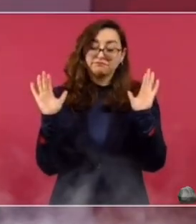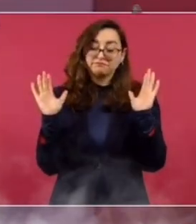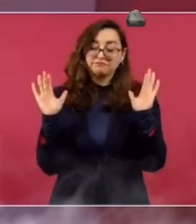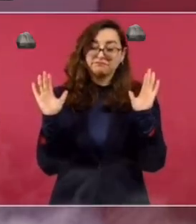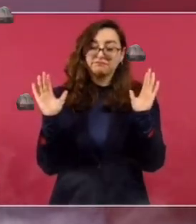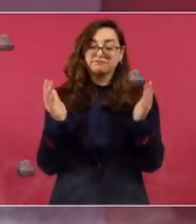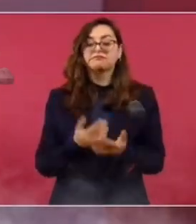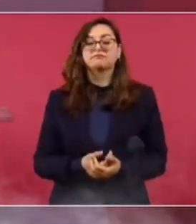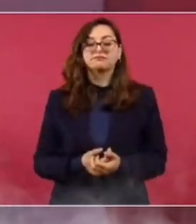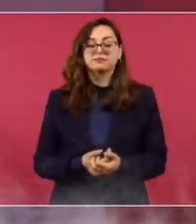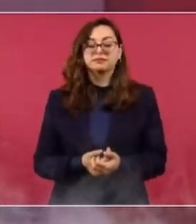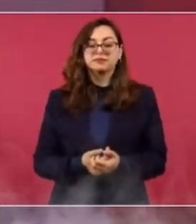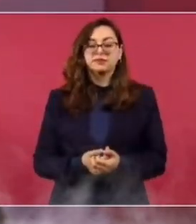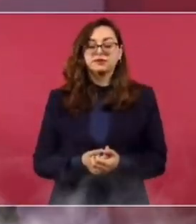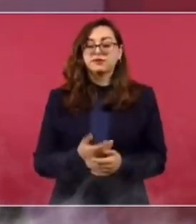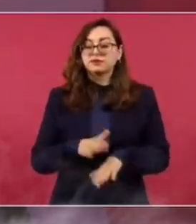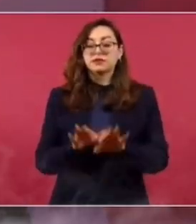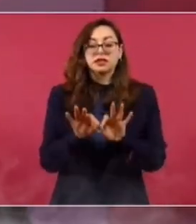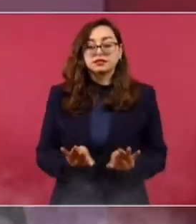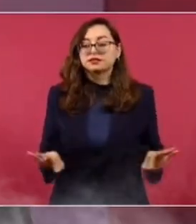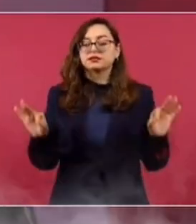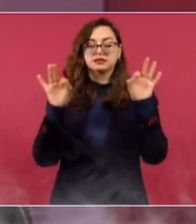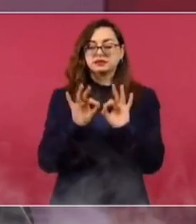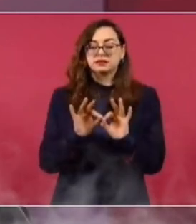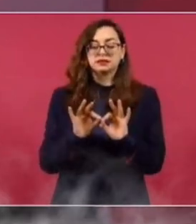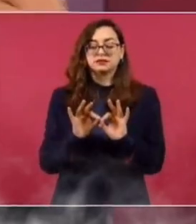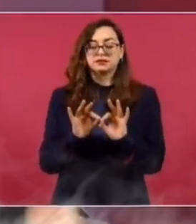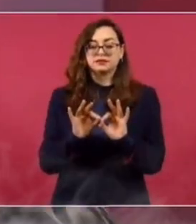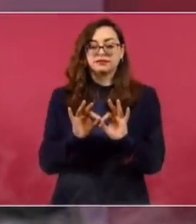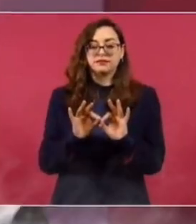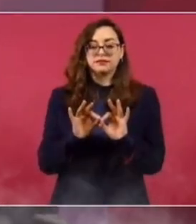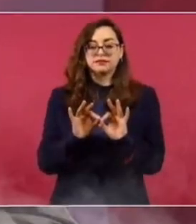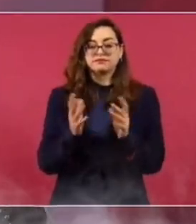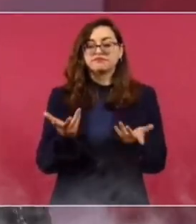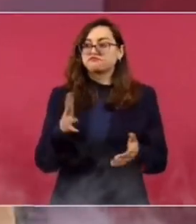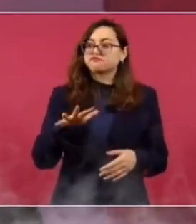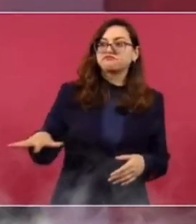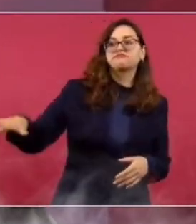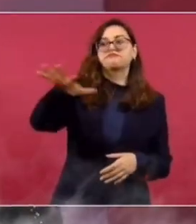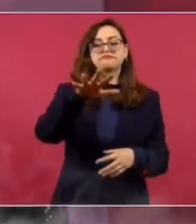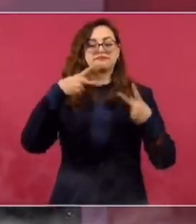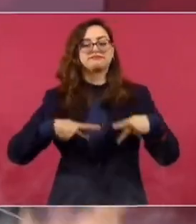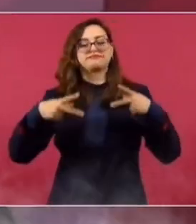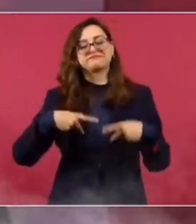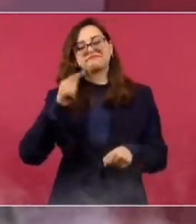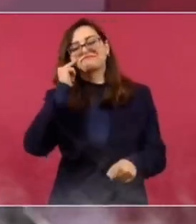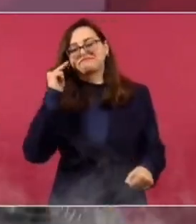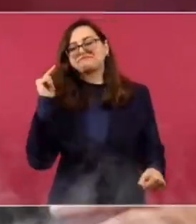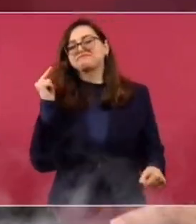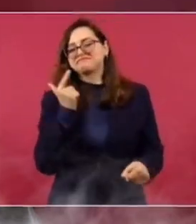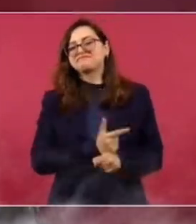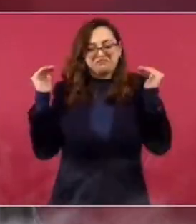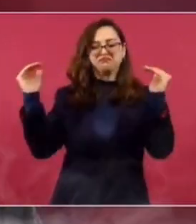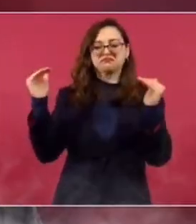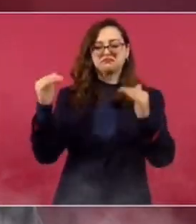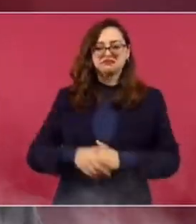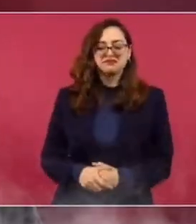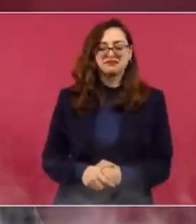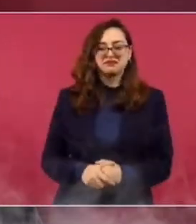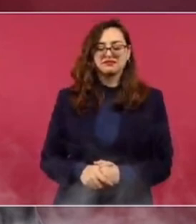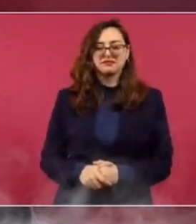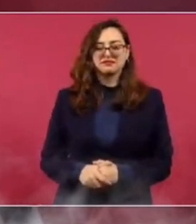lo más importante de todo es que hay un pueblo muy consciente.